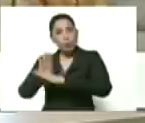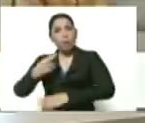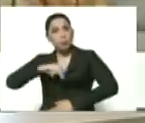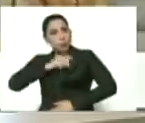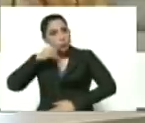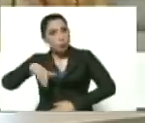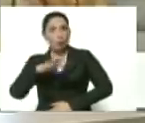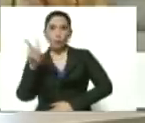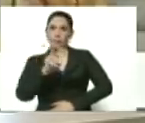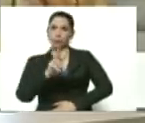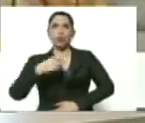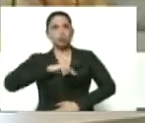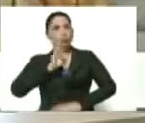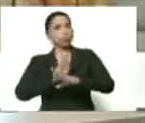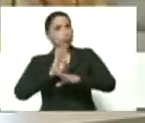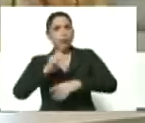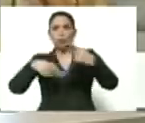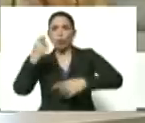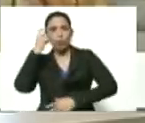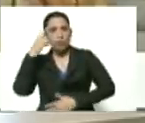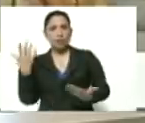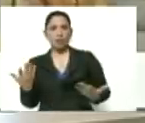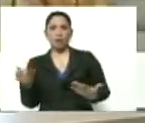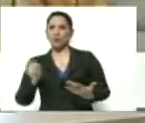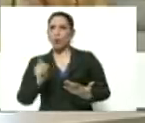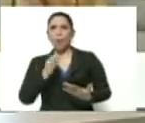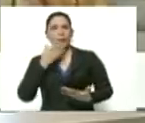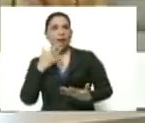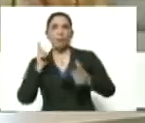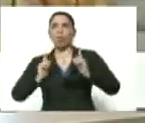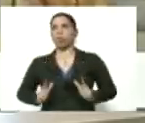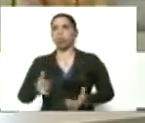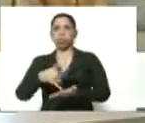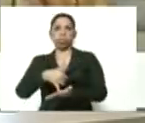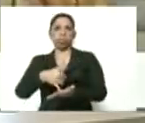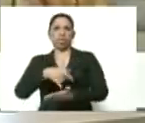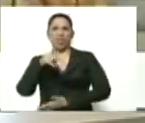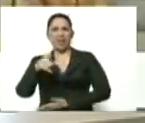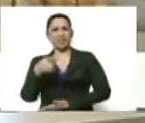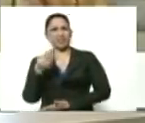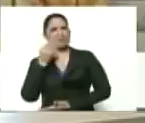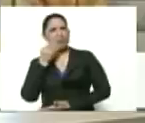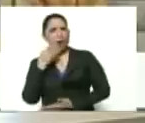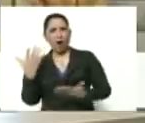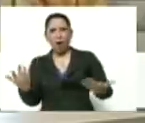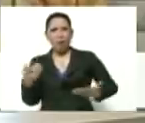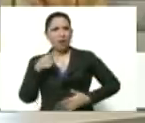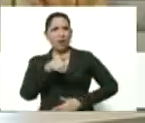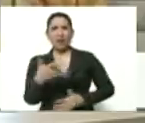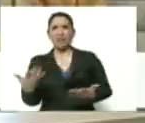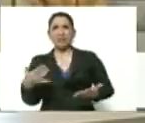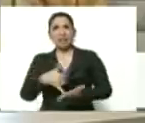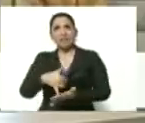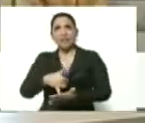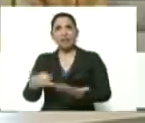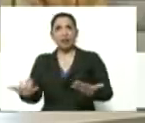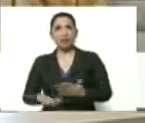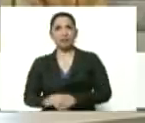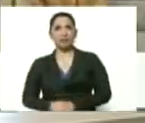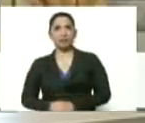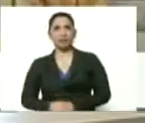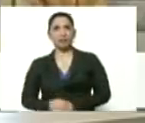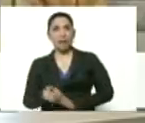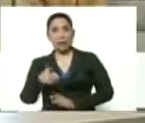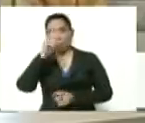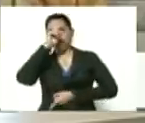pueblo. Debemos cuidarlo cada día más. Y no caer en estas entelequias, en estas veleidades, en estas